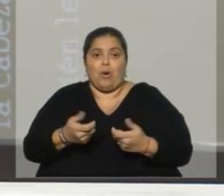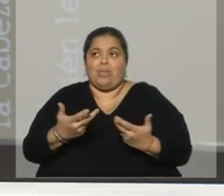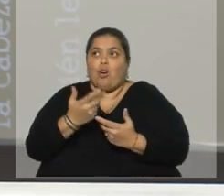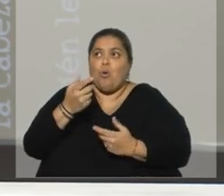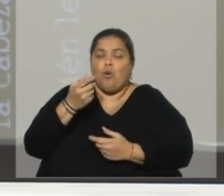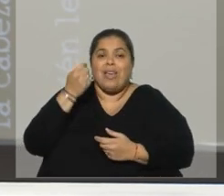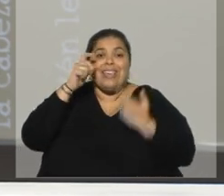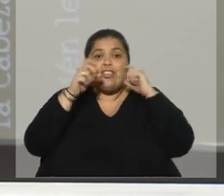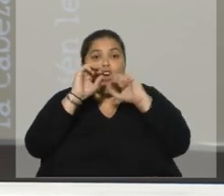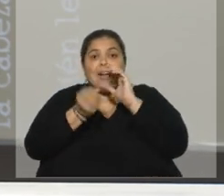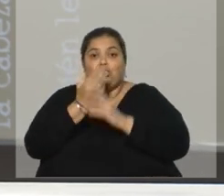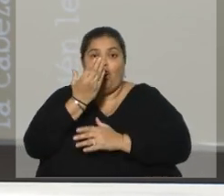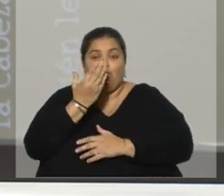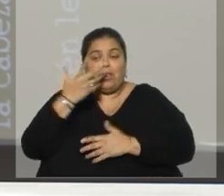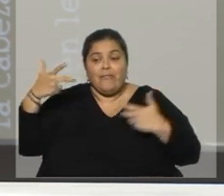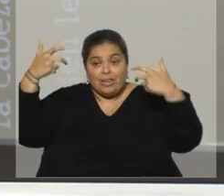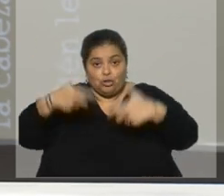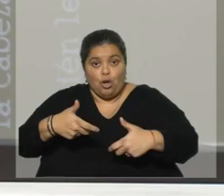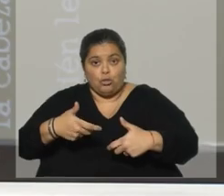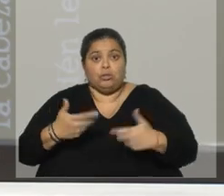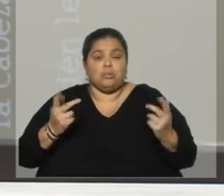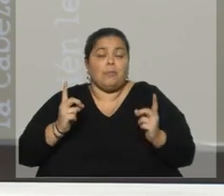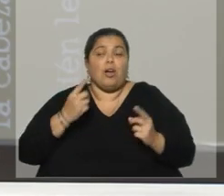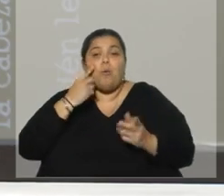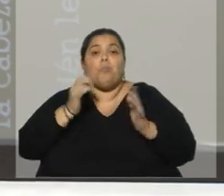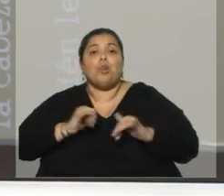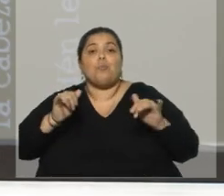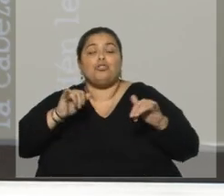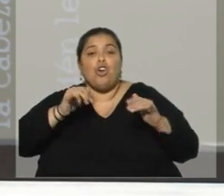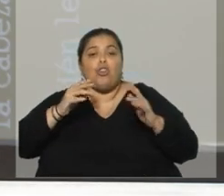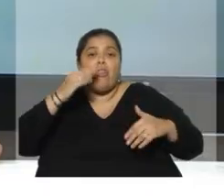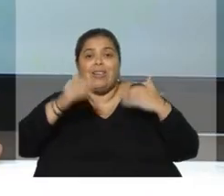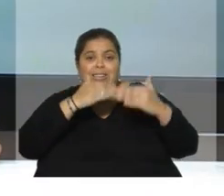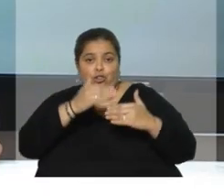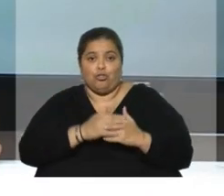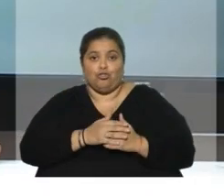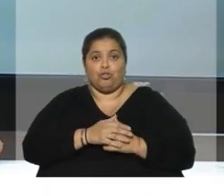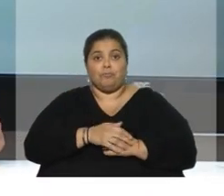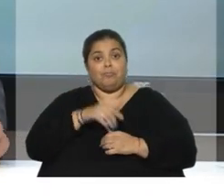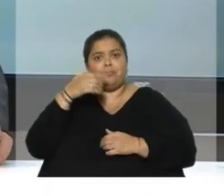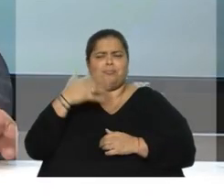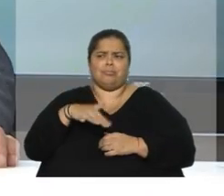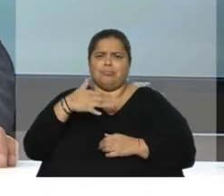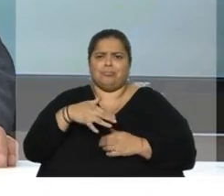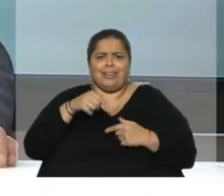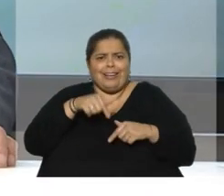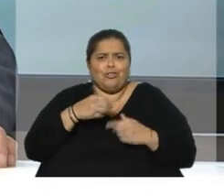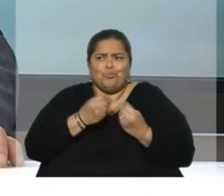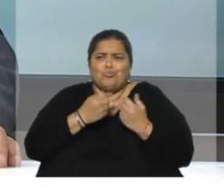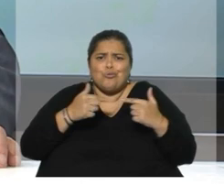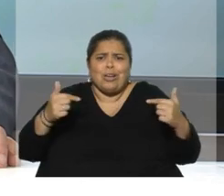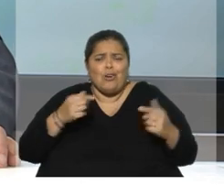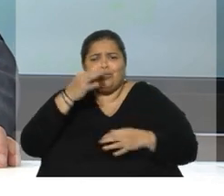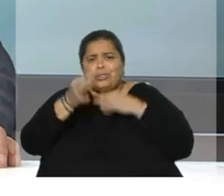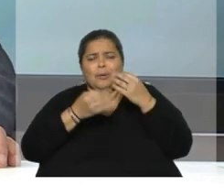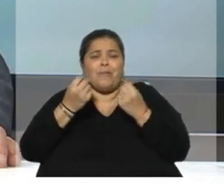que ha invertido y que está generando, buscando promover el desarrollo. Toda esta serie tendría tantas cosas para decir, lástima que uno